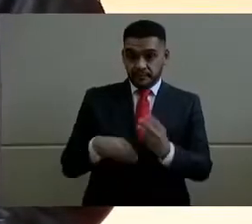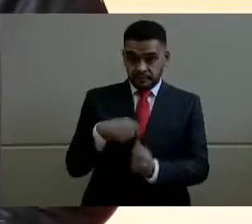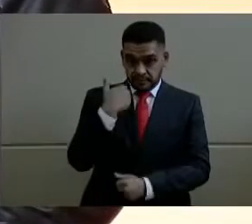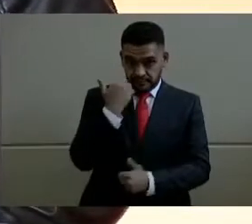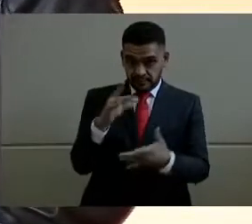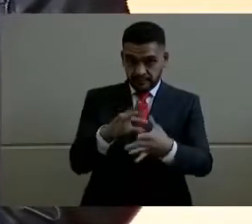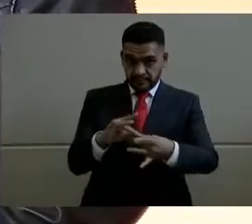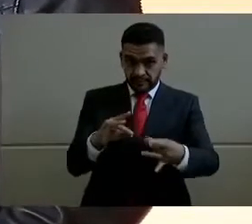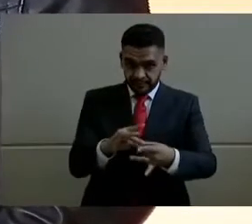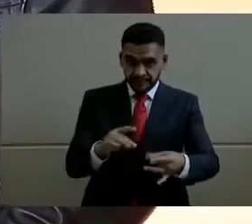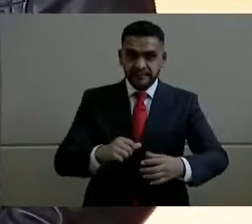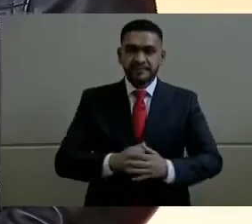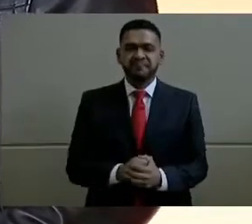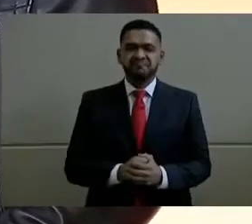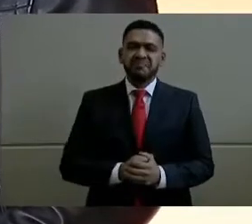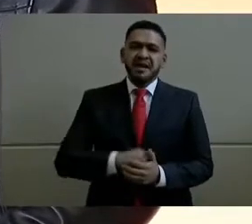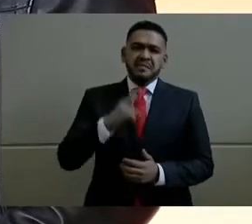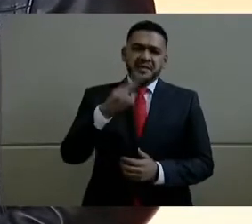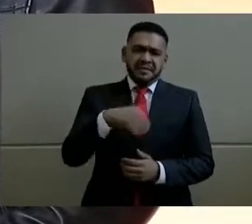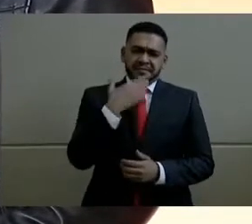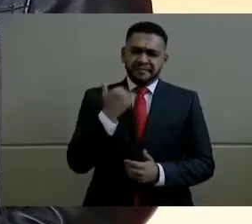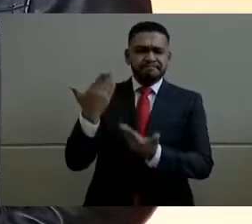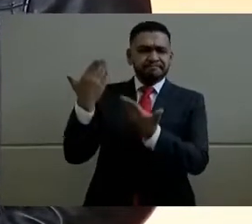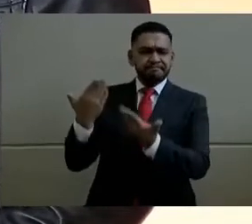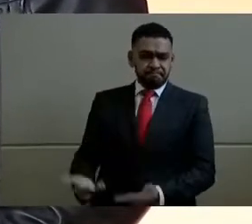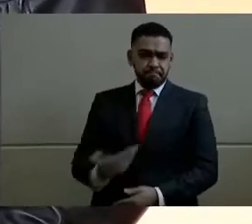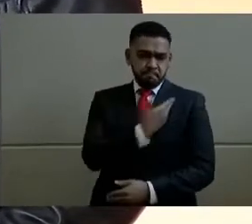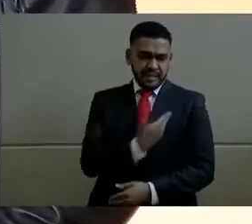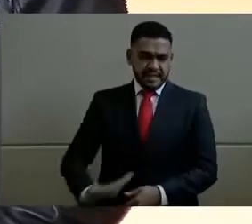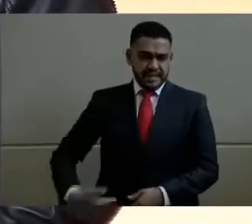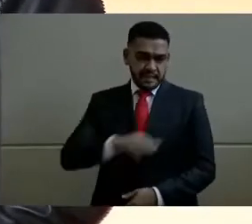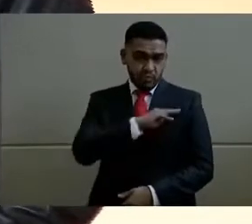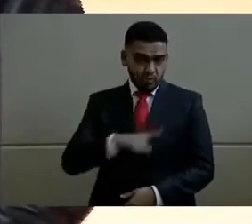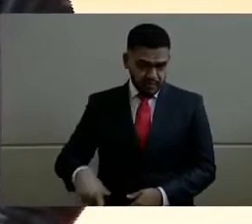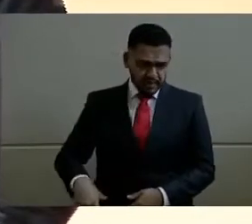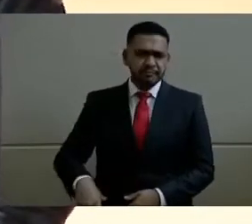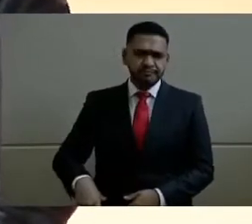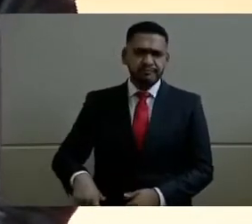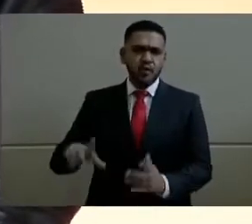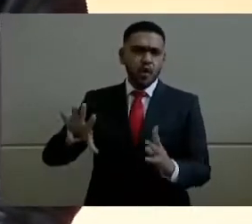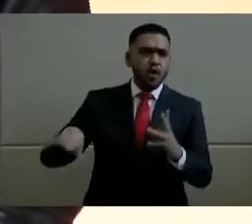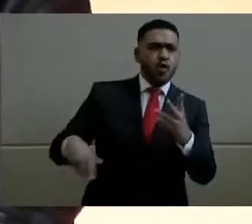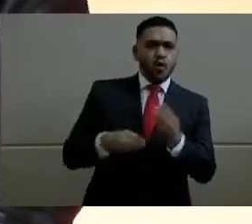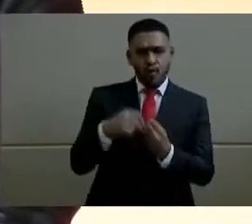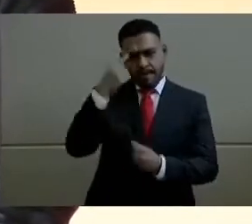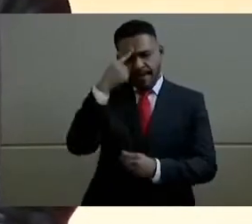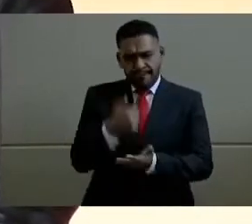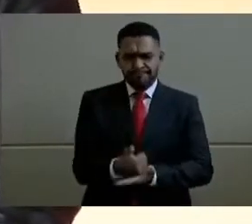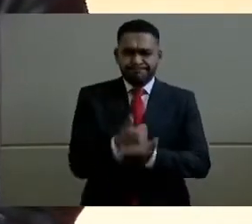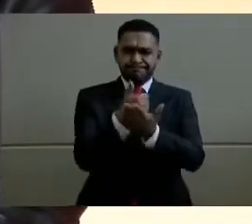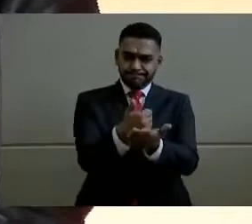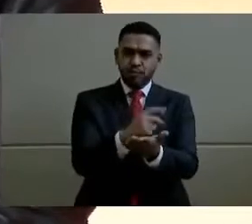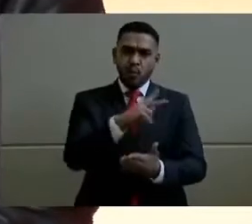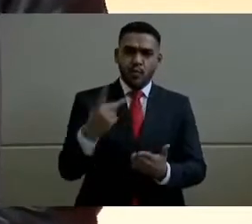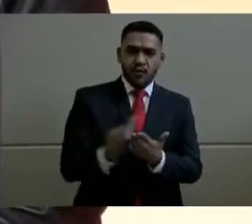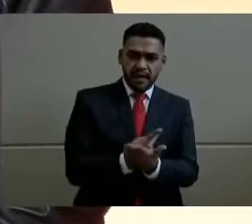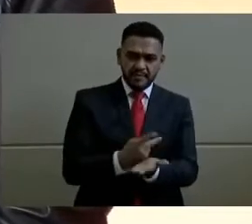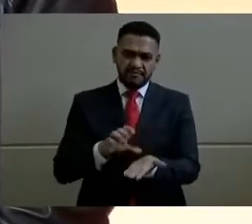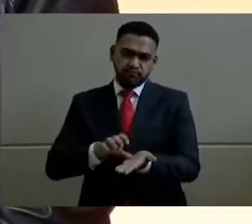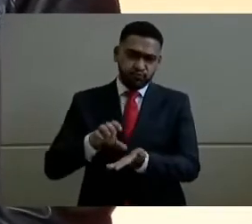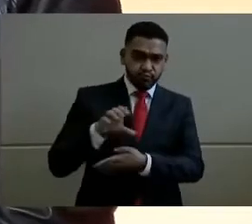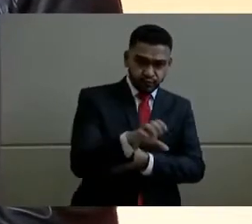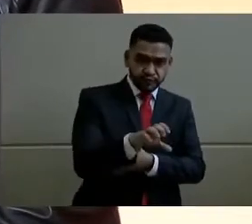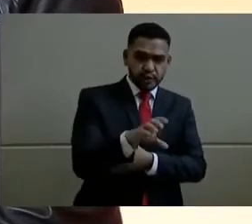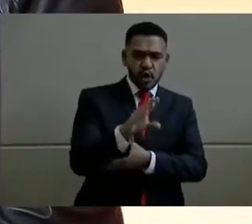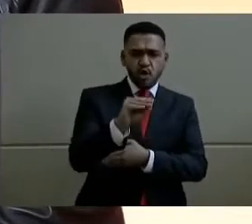afortunadamente el presidente municipal se suma al programa de mejoramiento urbano metiendo aproximadamente